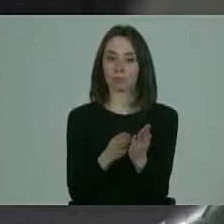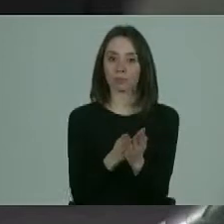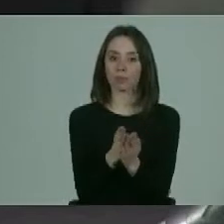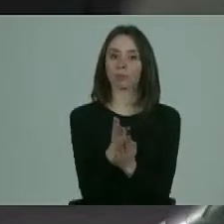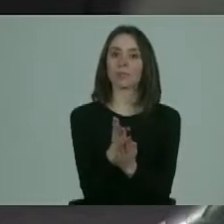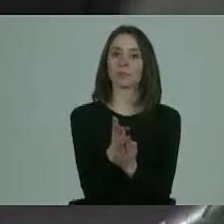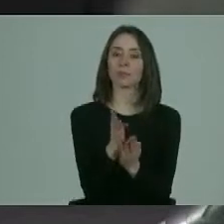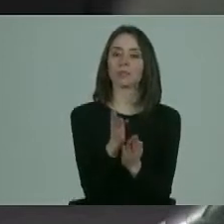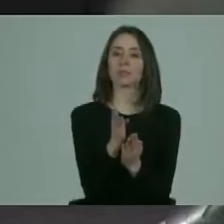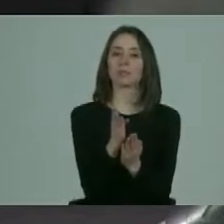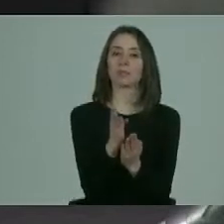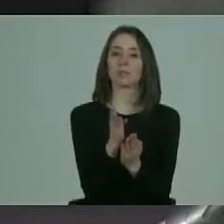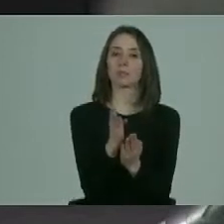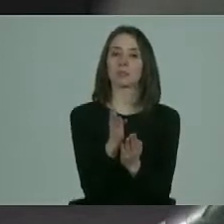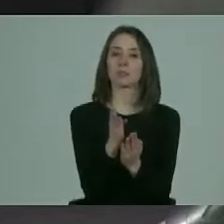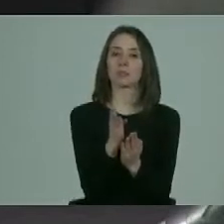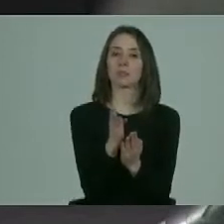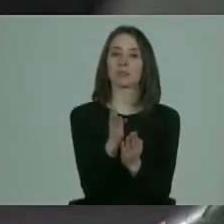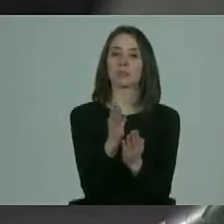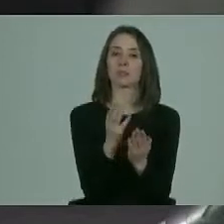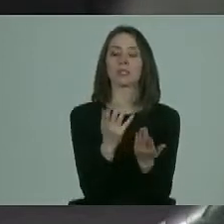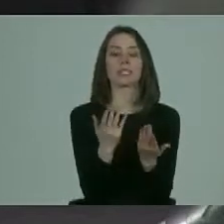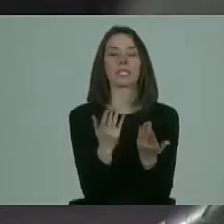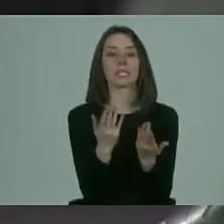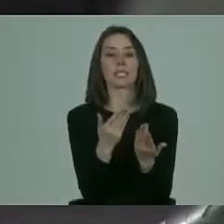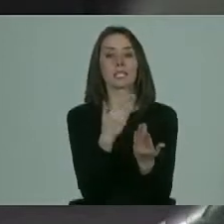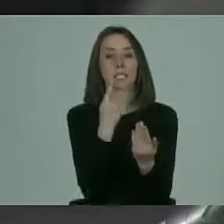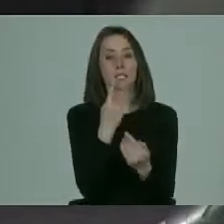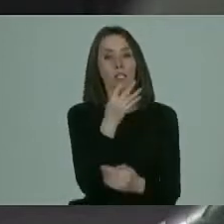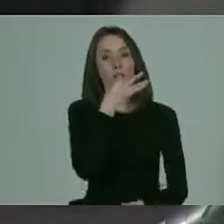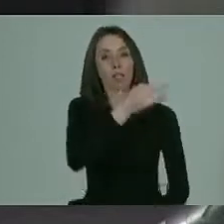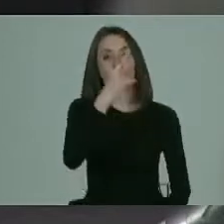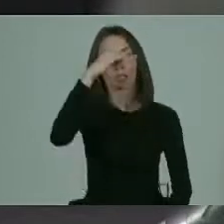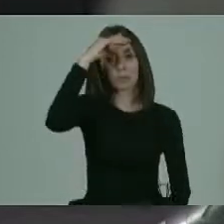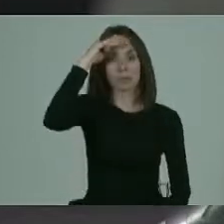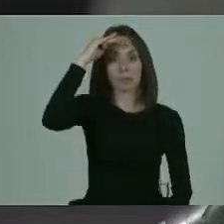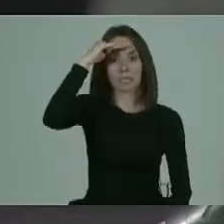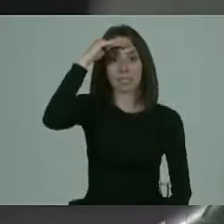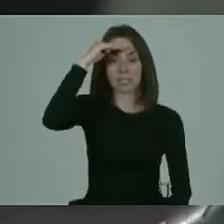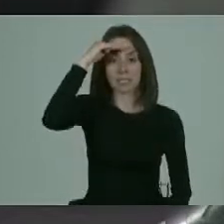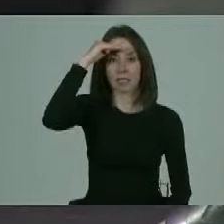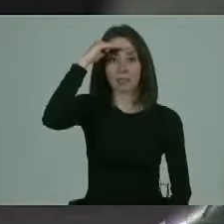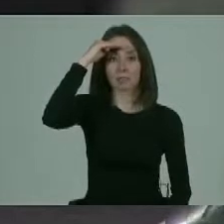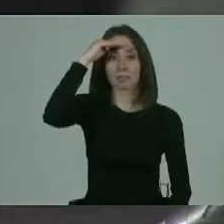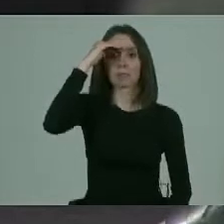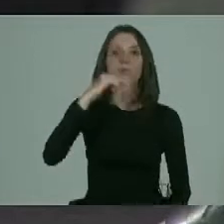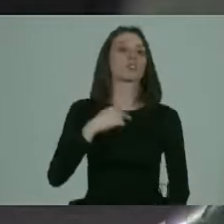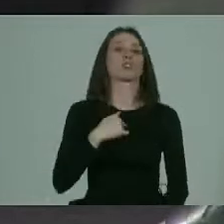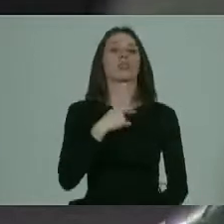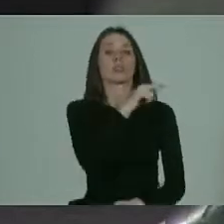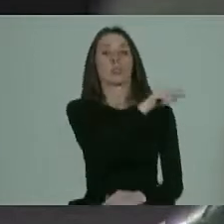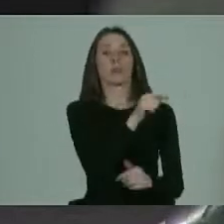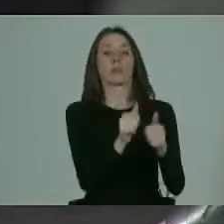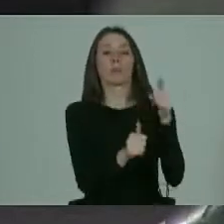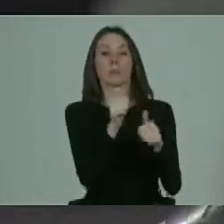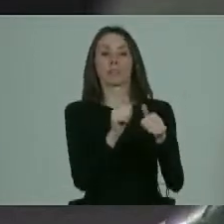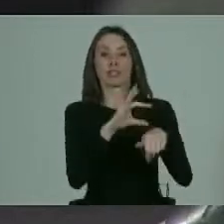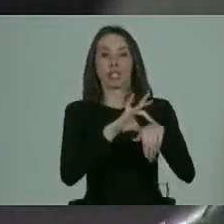con... Voy a intervenir con una experiencia. Como profesional de la salud,